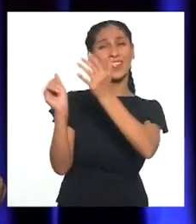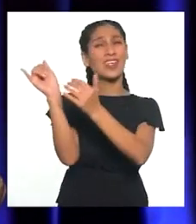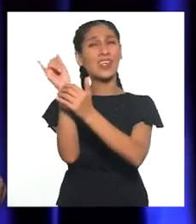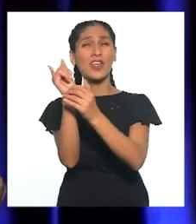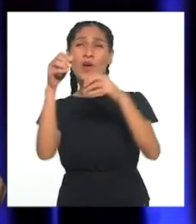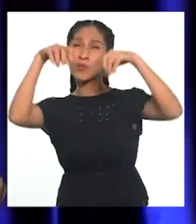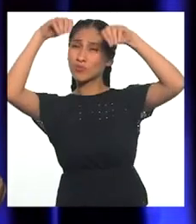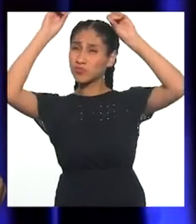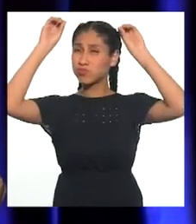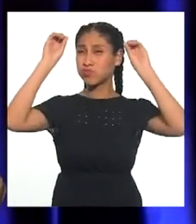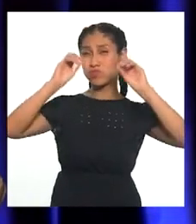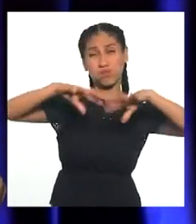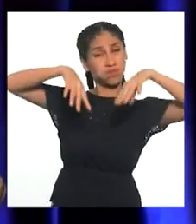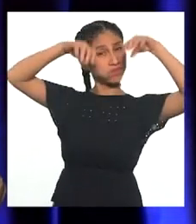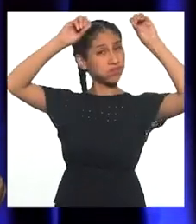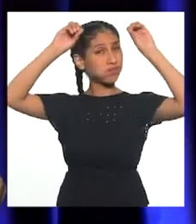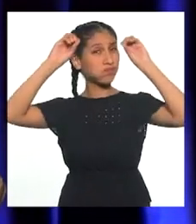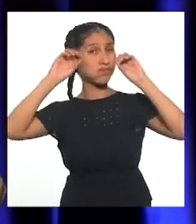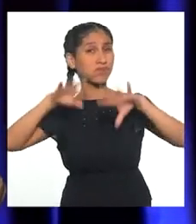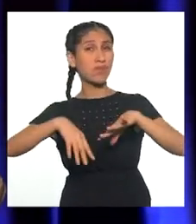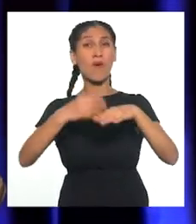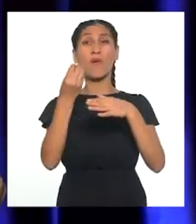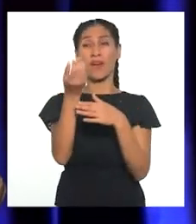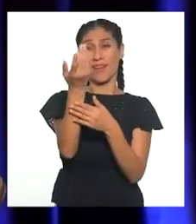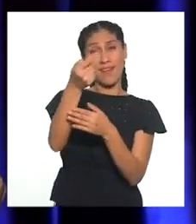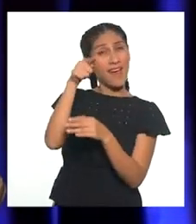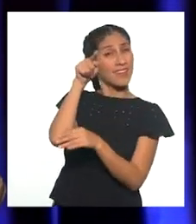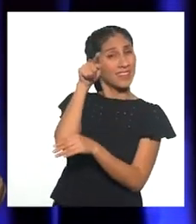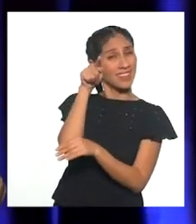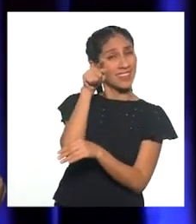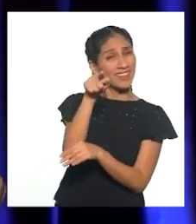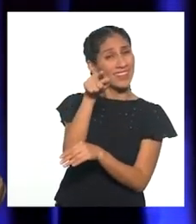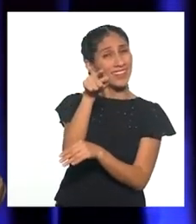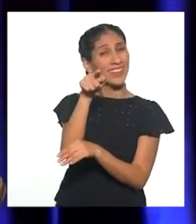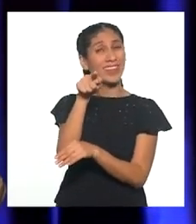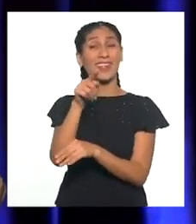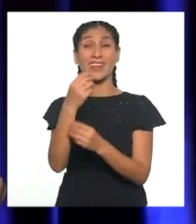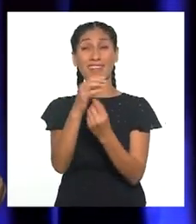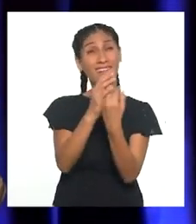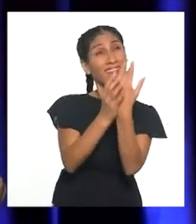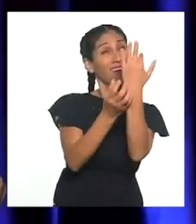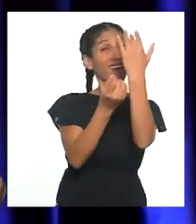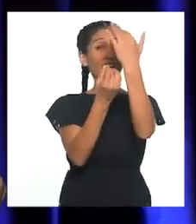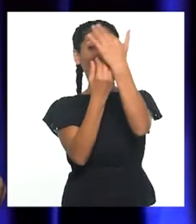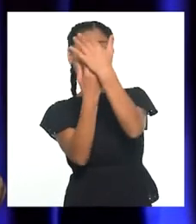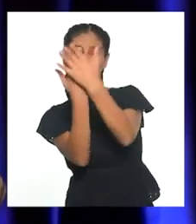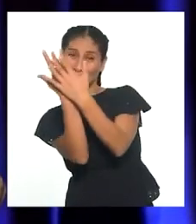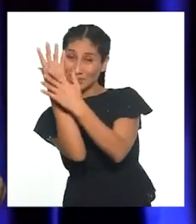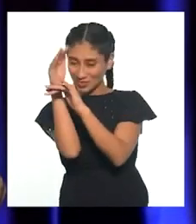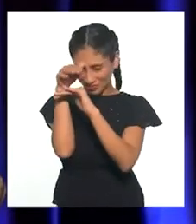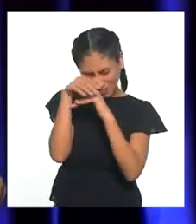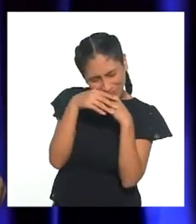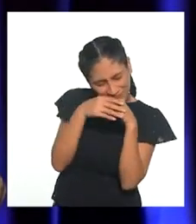o como los himnos. Porque ante ti, callan las rosas y la canción.